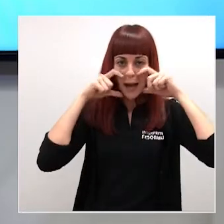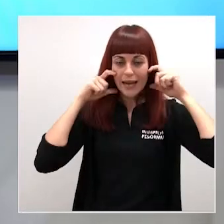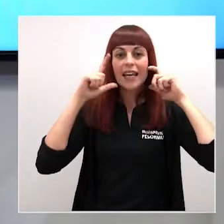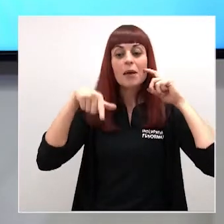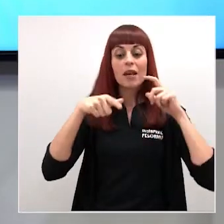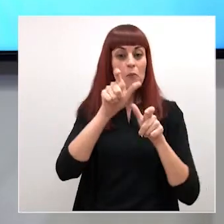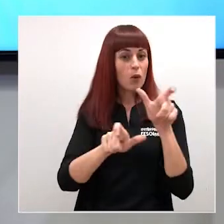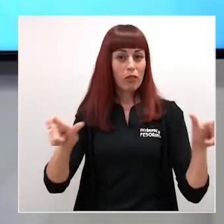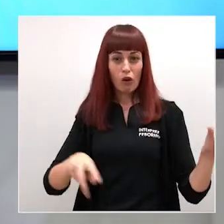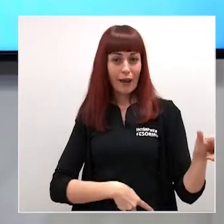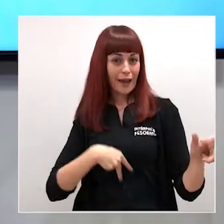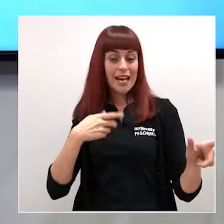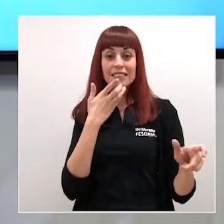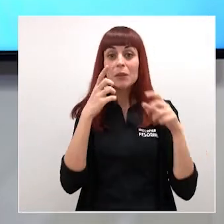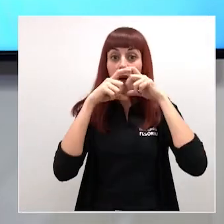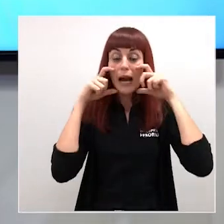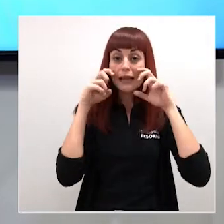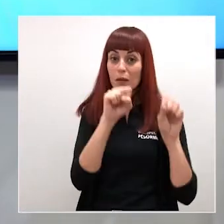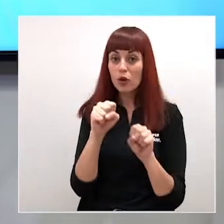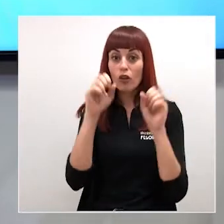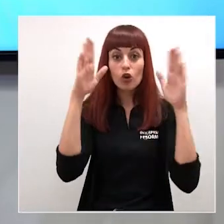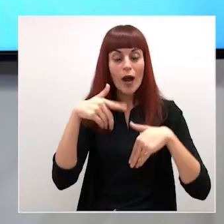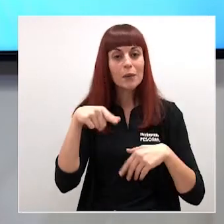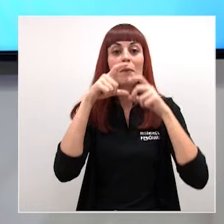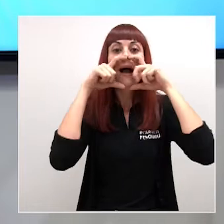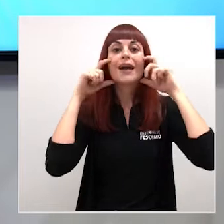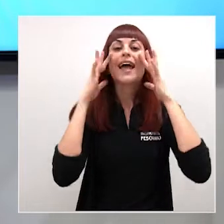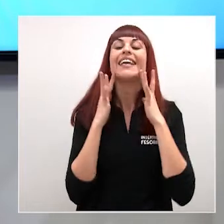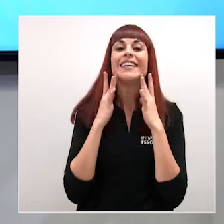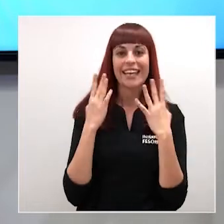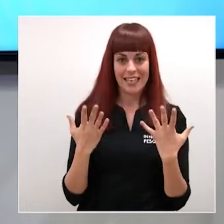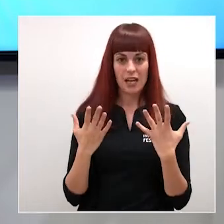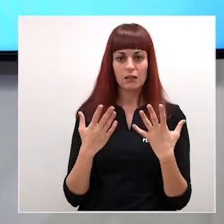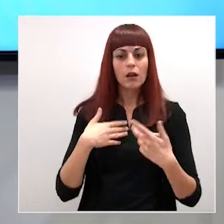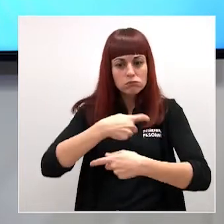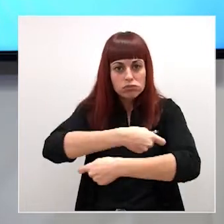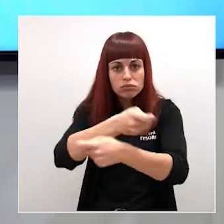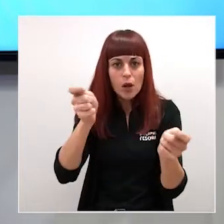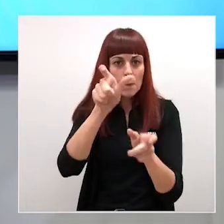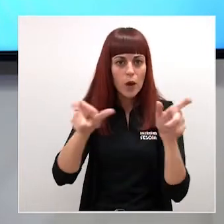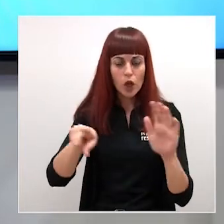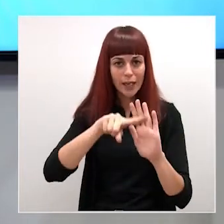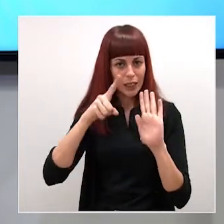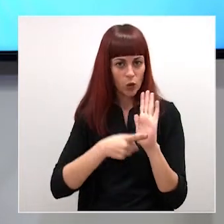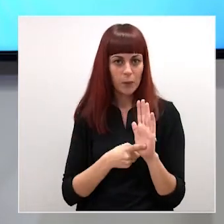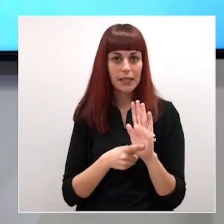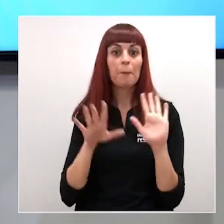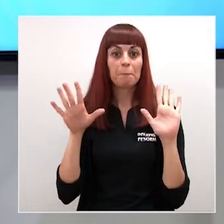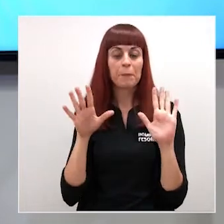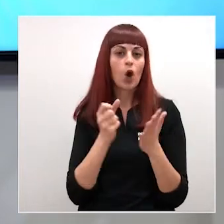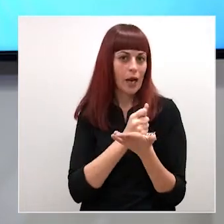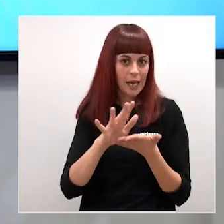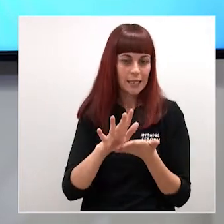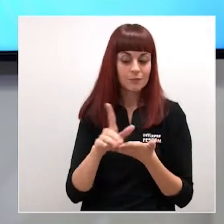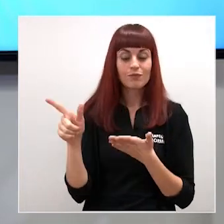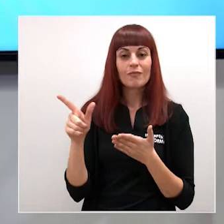a la población general que no disponga de este elemento de protección de forma igualmente gratuita. El compromiso alcanzado con dos empresas murcianas de